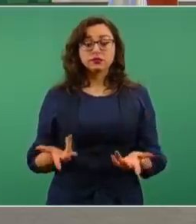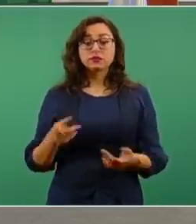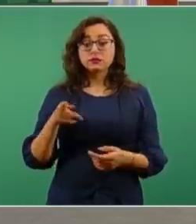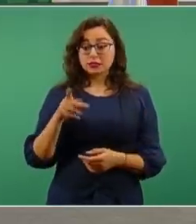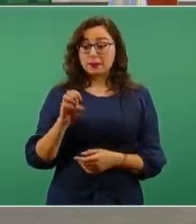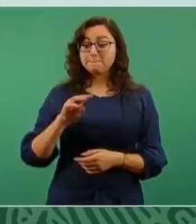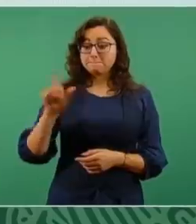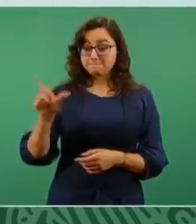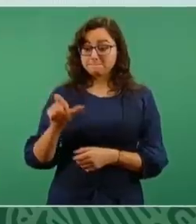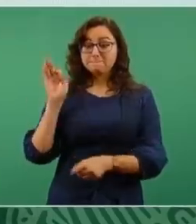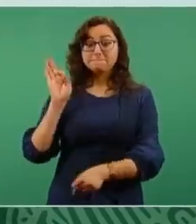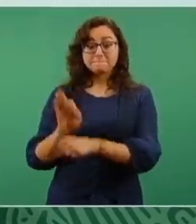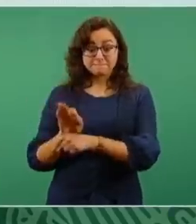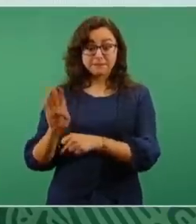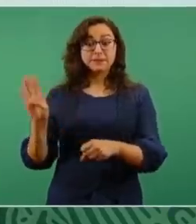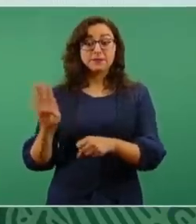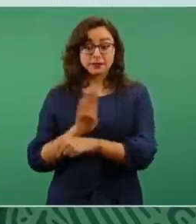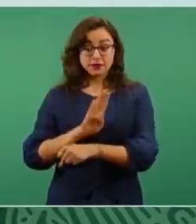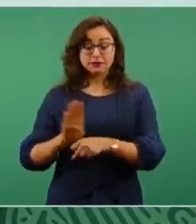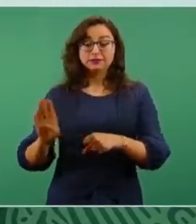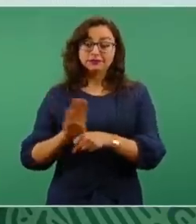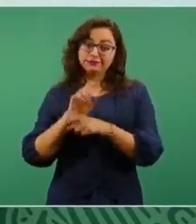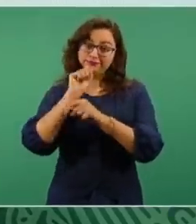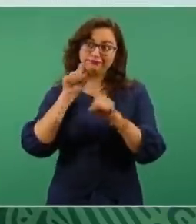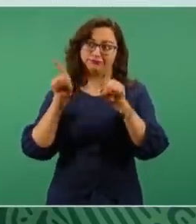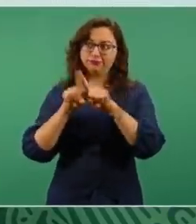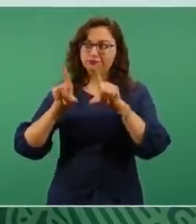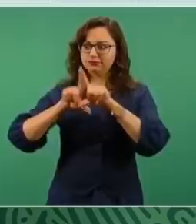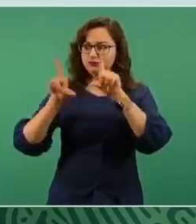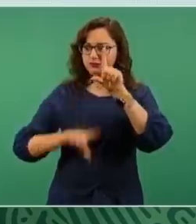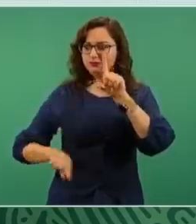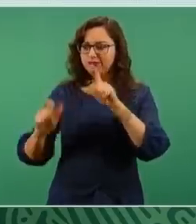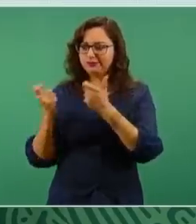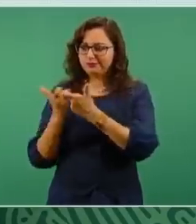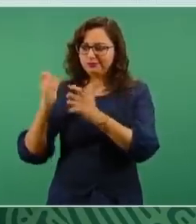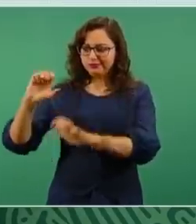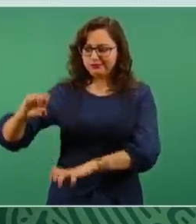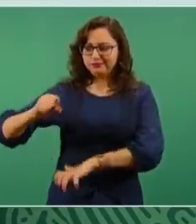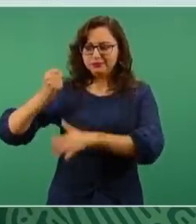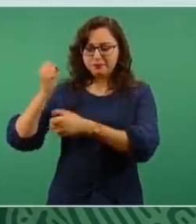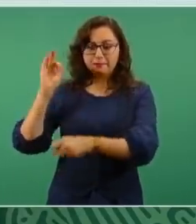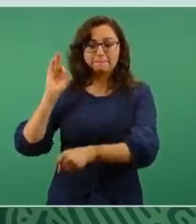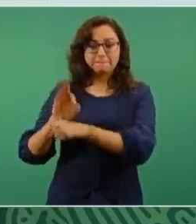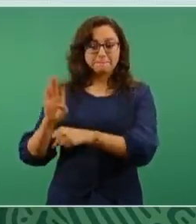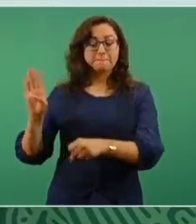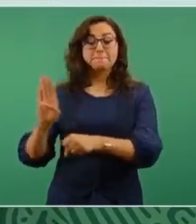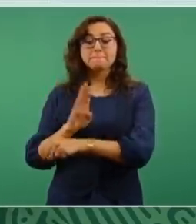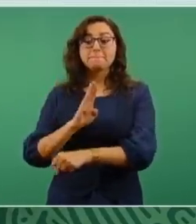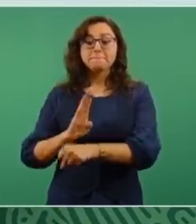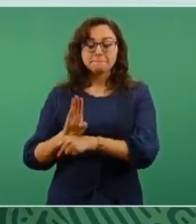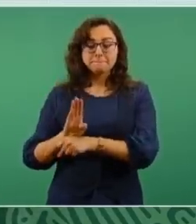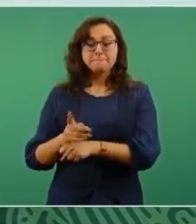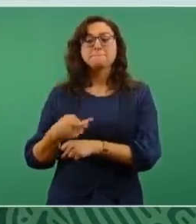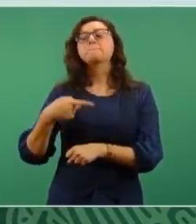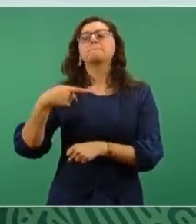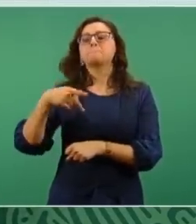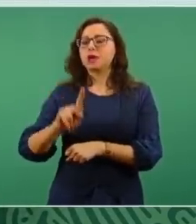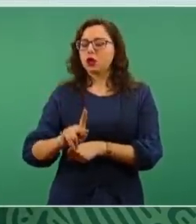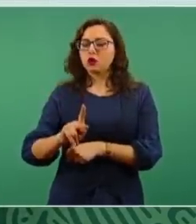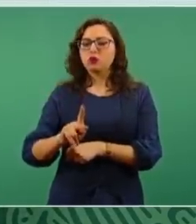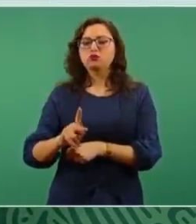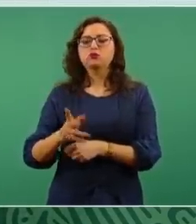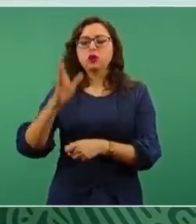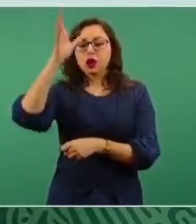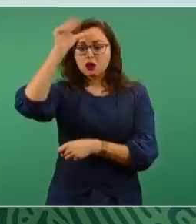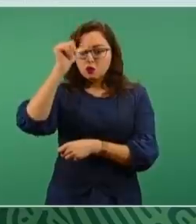para Pemex y la hacienda pública, se va a presentar el caso al Consejo de Administración para que